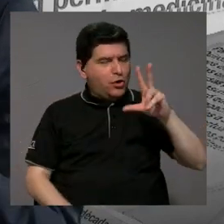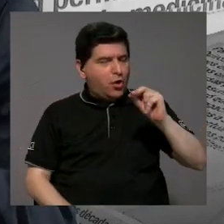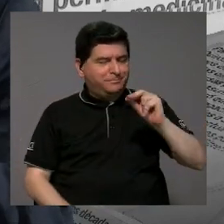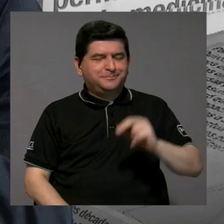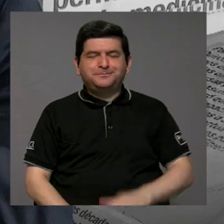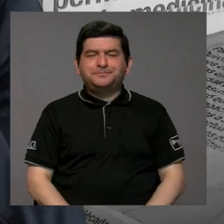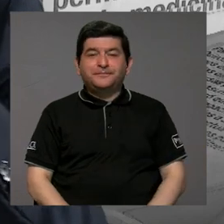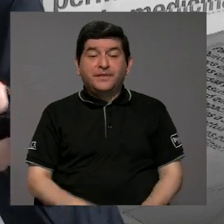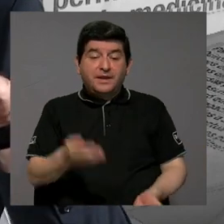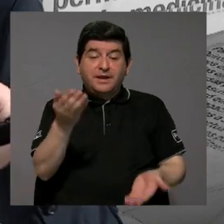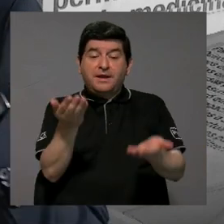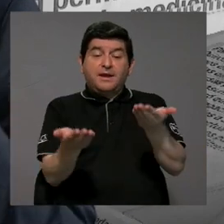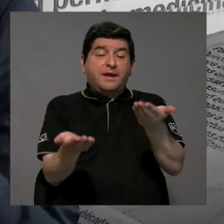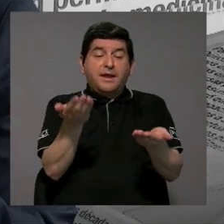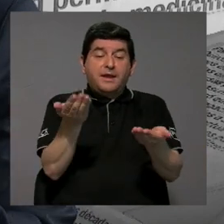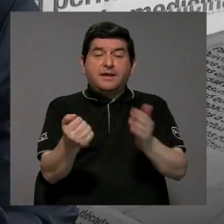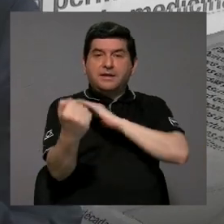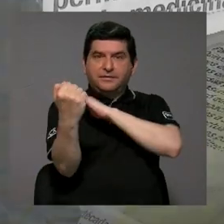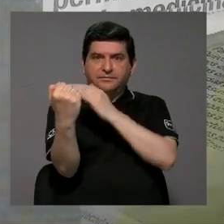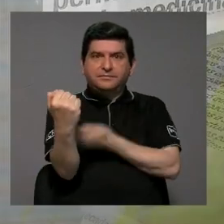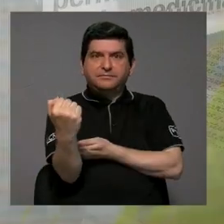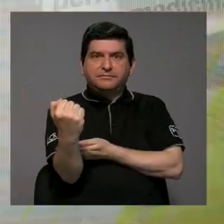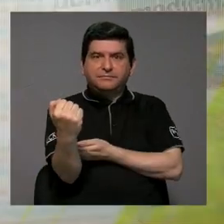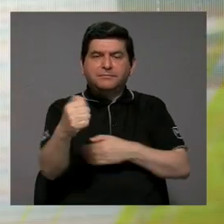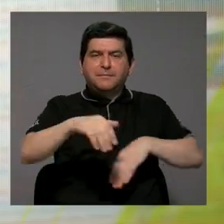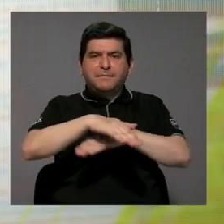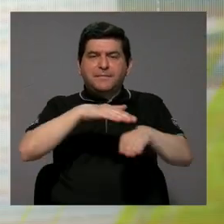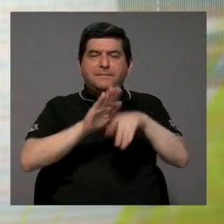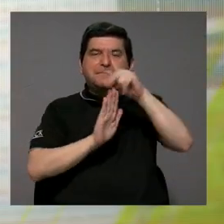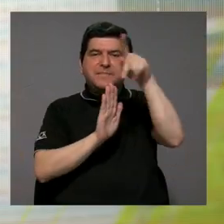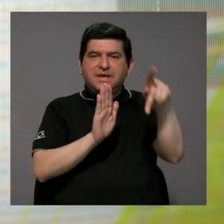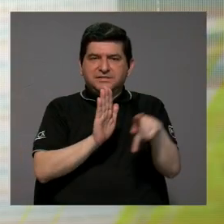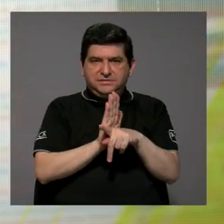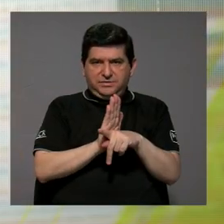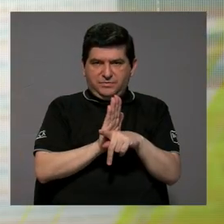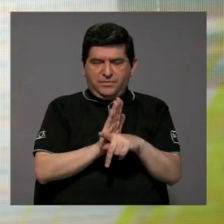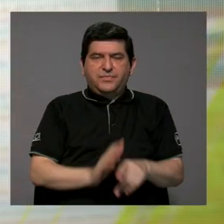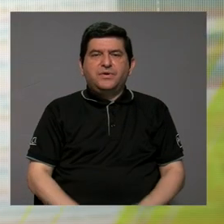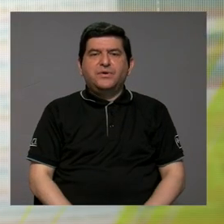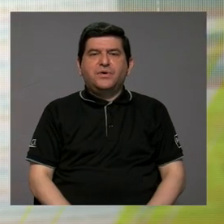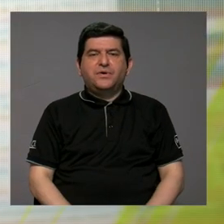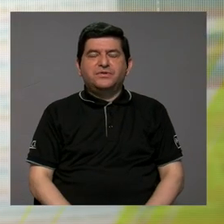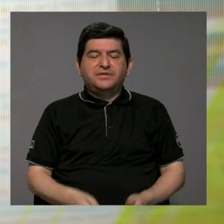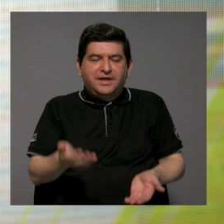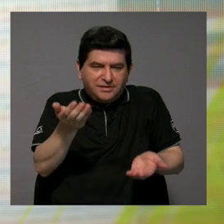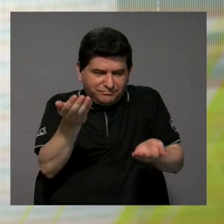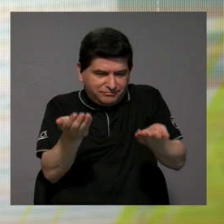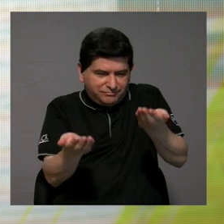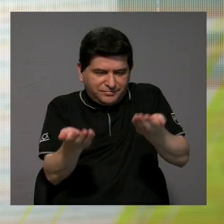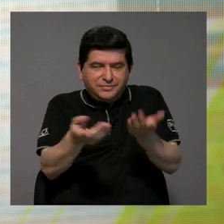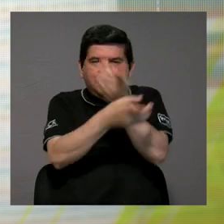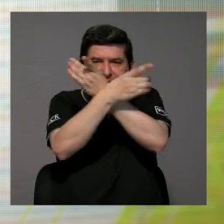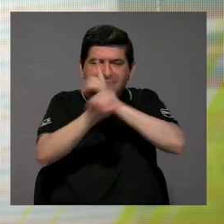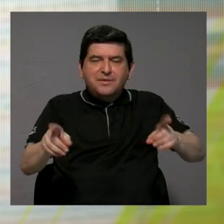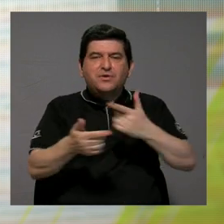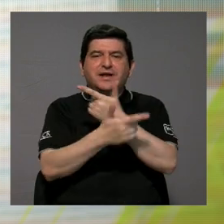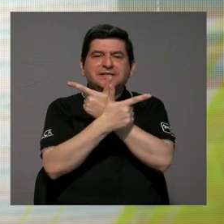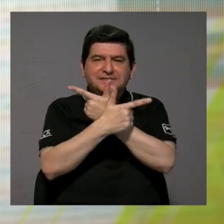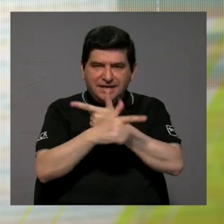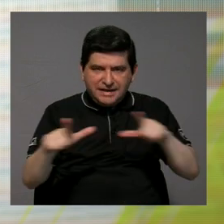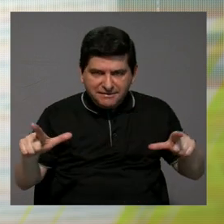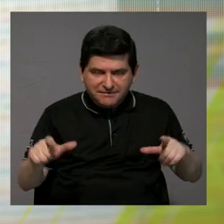Ese equilibrio de poderes se fundamenta en los principios de pesos y contrapesos de las democracias